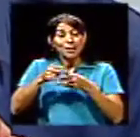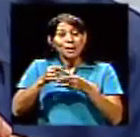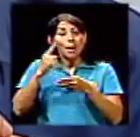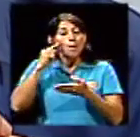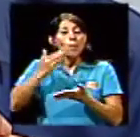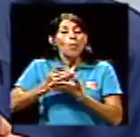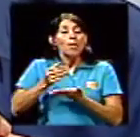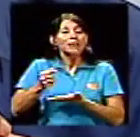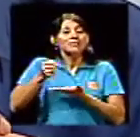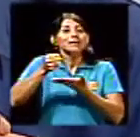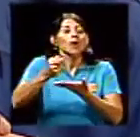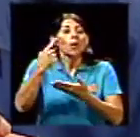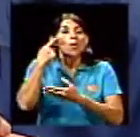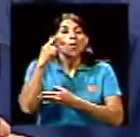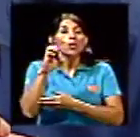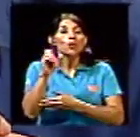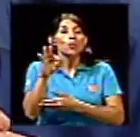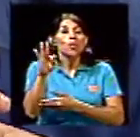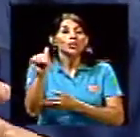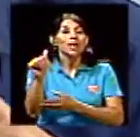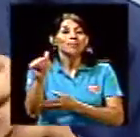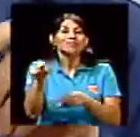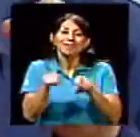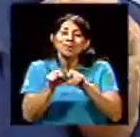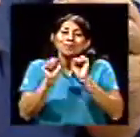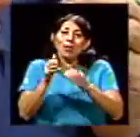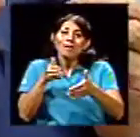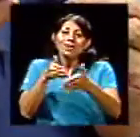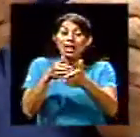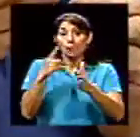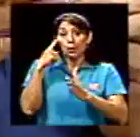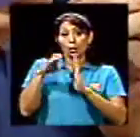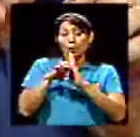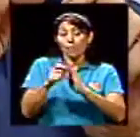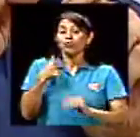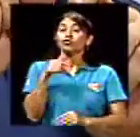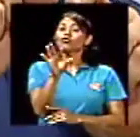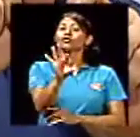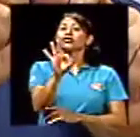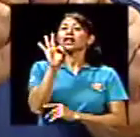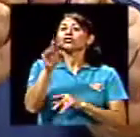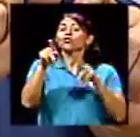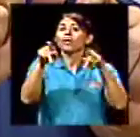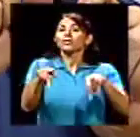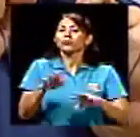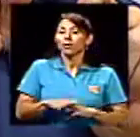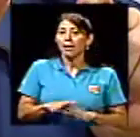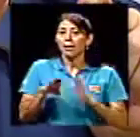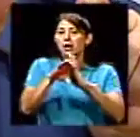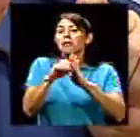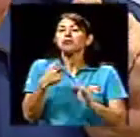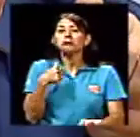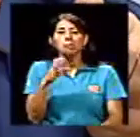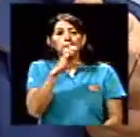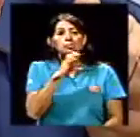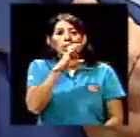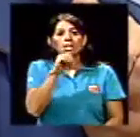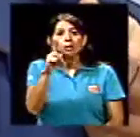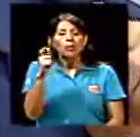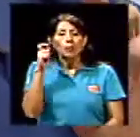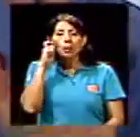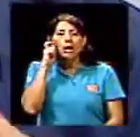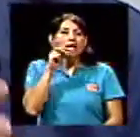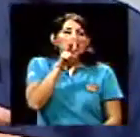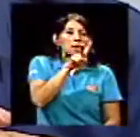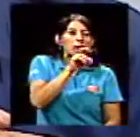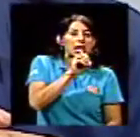Porque el hecho de seleccionar a una persona, y puede ser que yo llego y selecciono, digamos, ando buscando una mujer, digamos, de 20